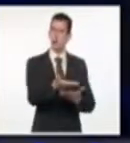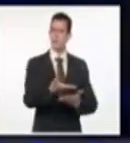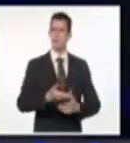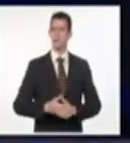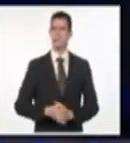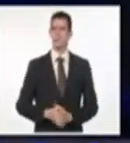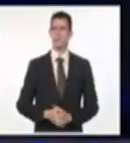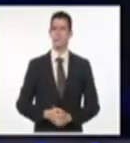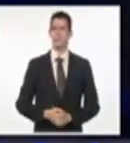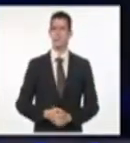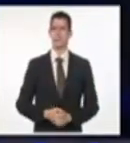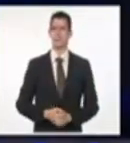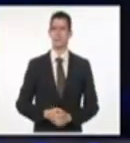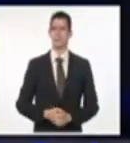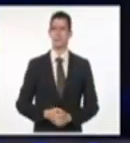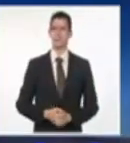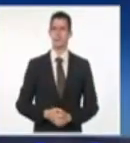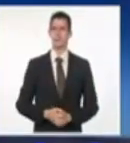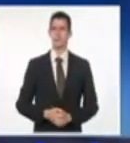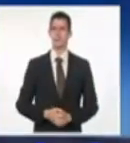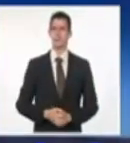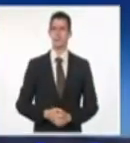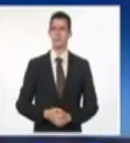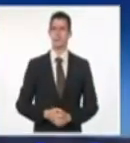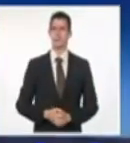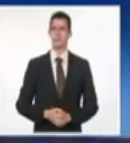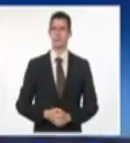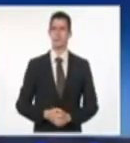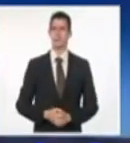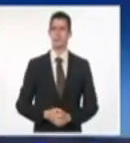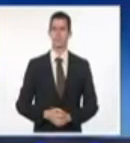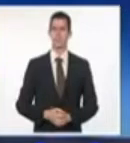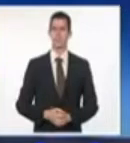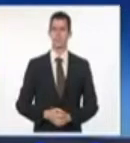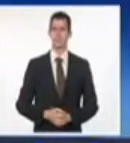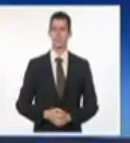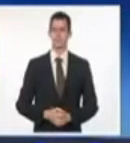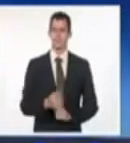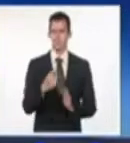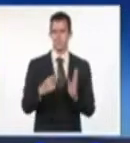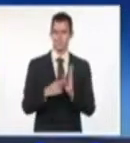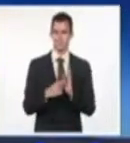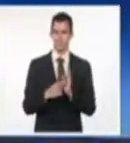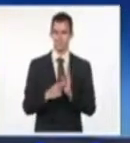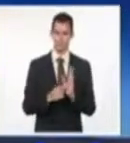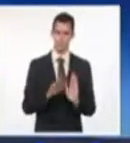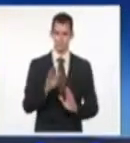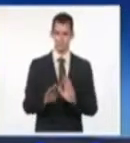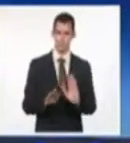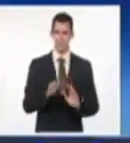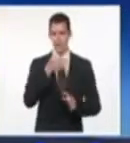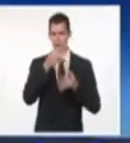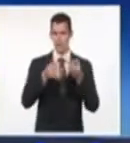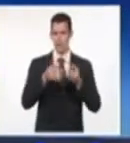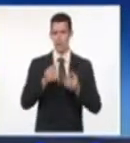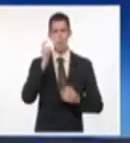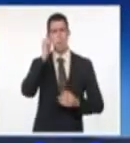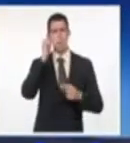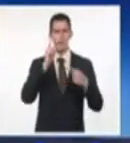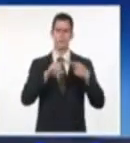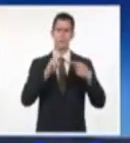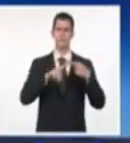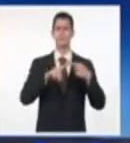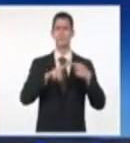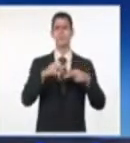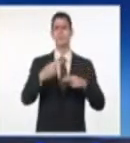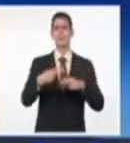Sí, vamos por pasos, por pasos. Primero, la madrina Carla Velásquez, sí, la jefa del programa